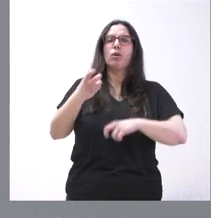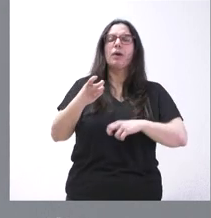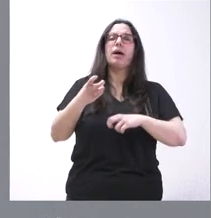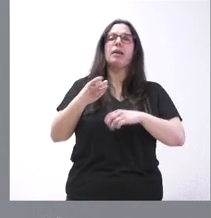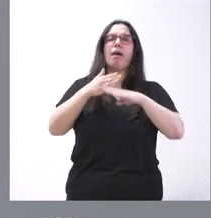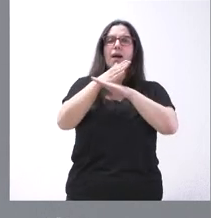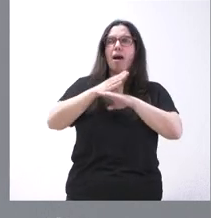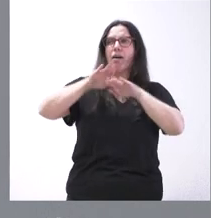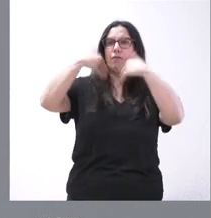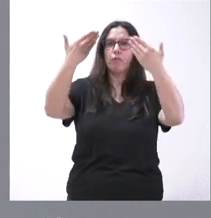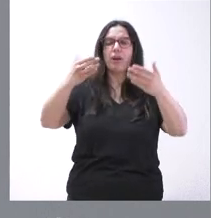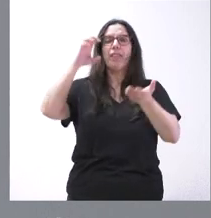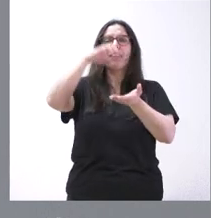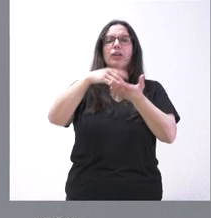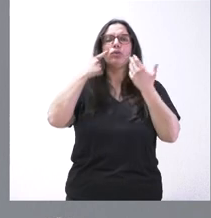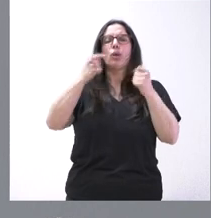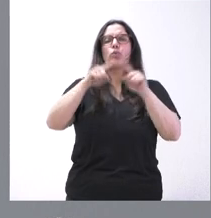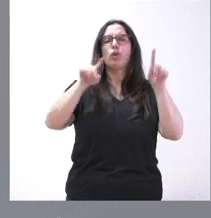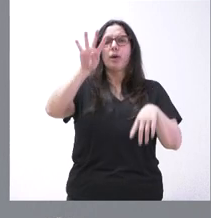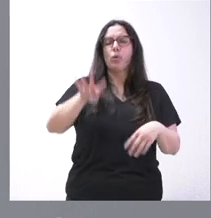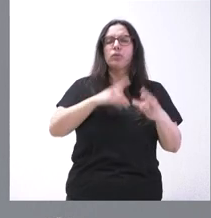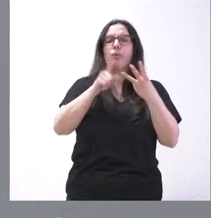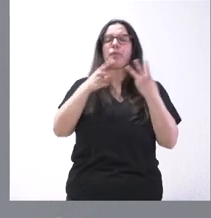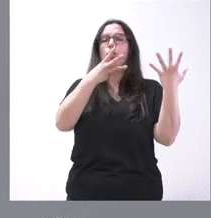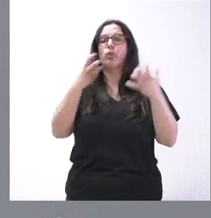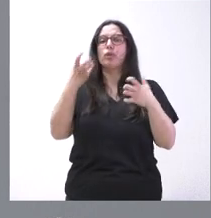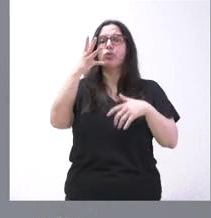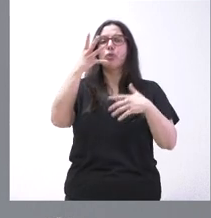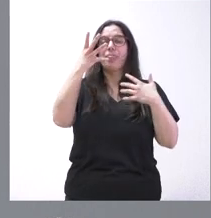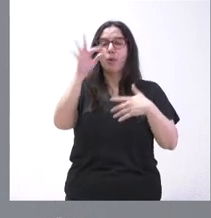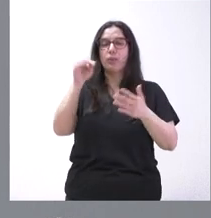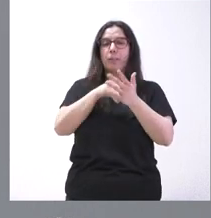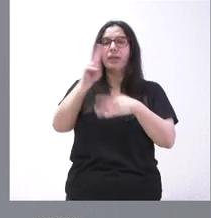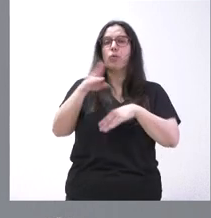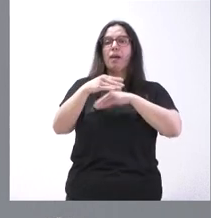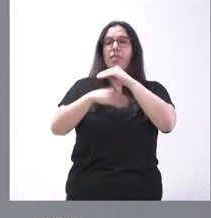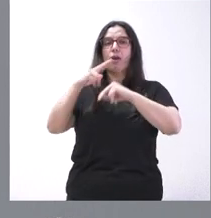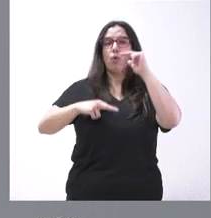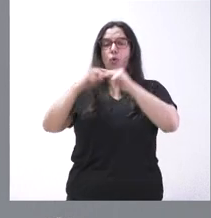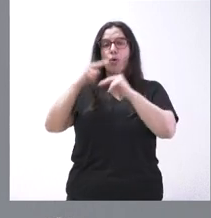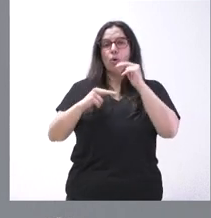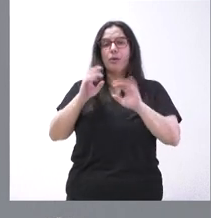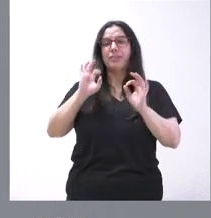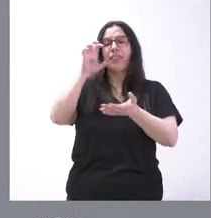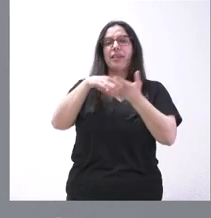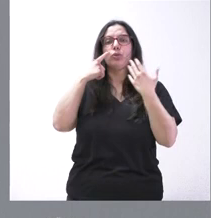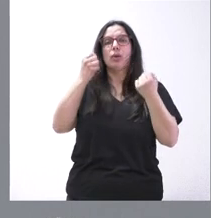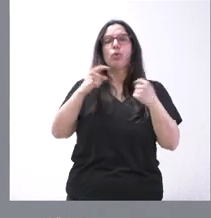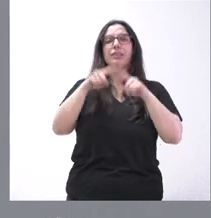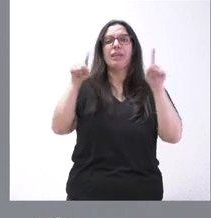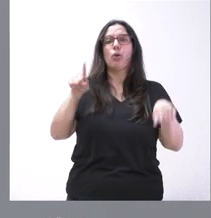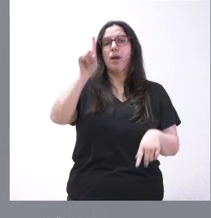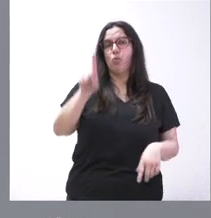carpintería exterior del centro de salud Segovia 4 y 850.000 euros para la ejecución de obras en el centro de salud Segovia